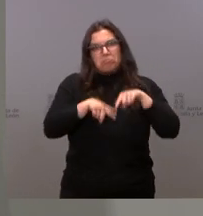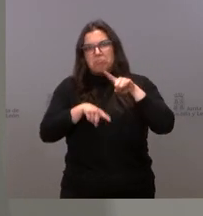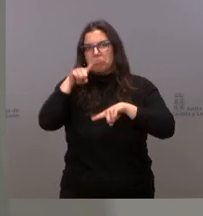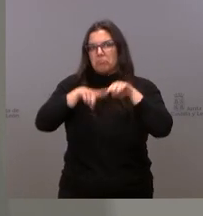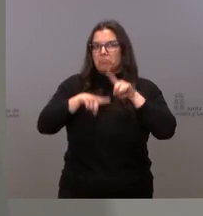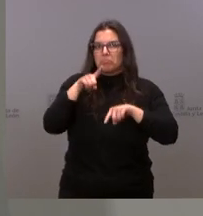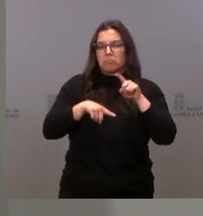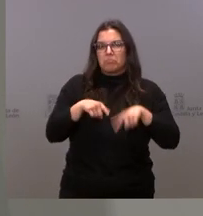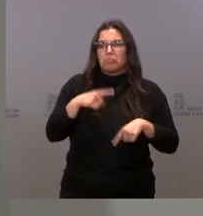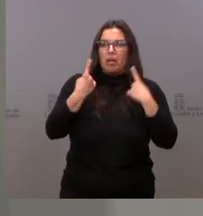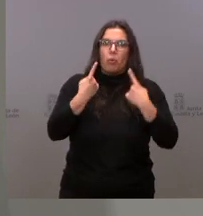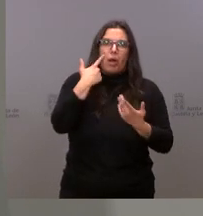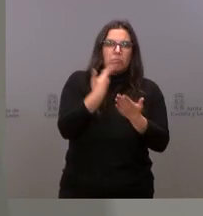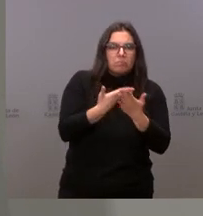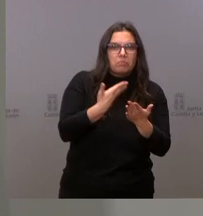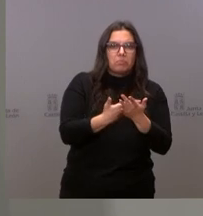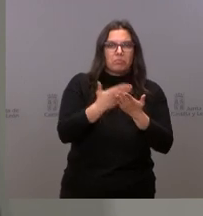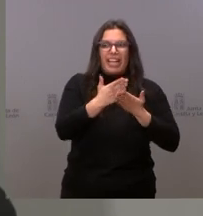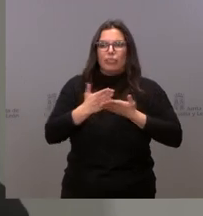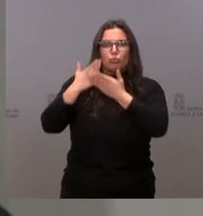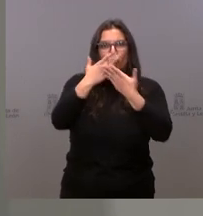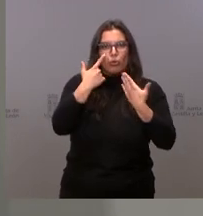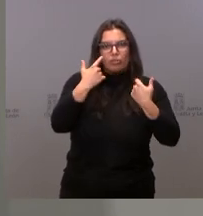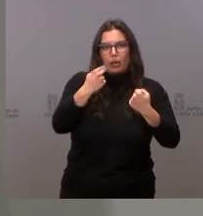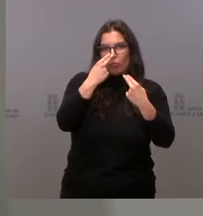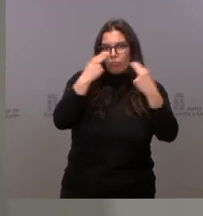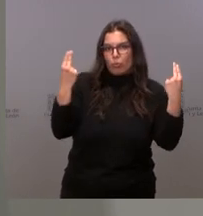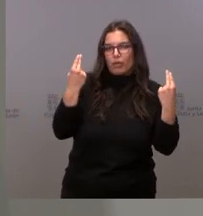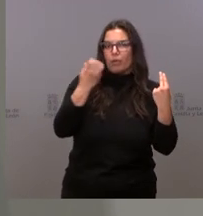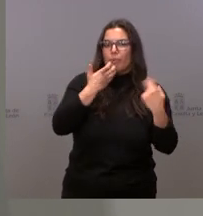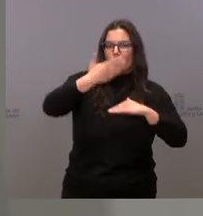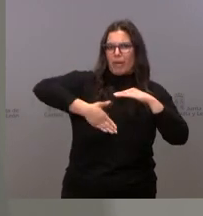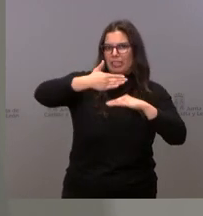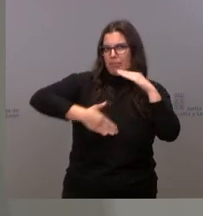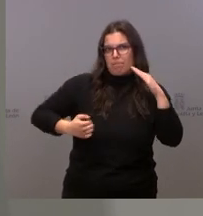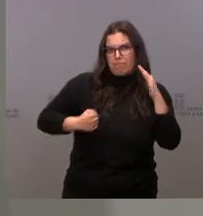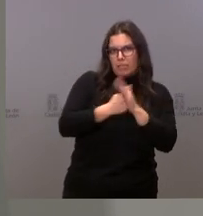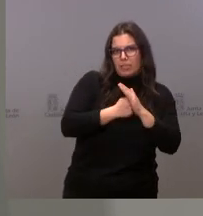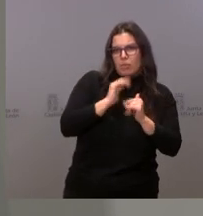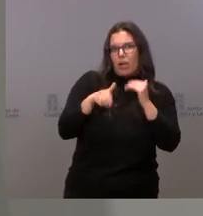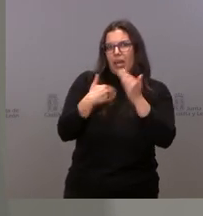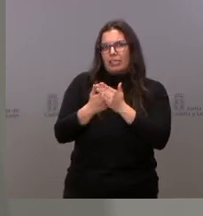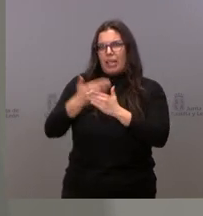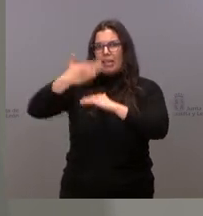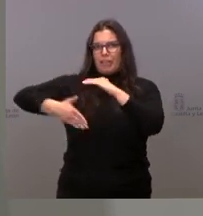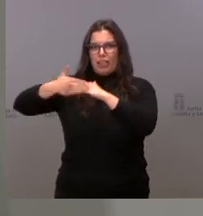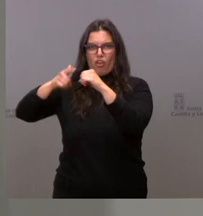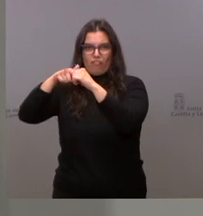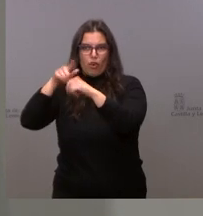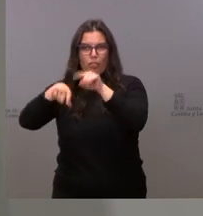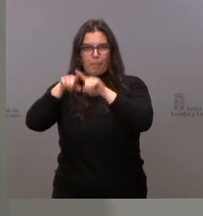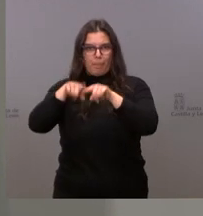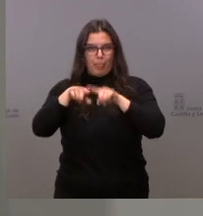medidas y evidenciadas con los estudios de salud pública, desde las restricciones máximas hasta la limitación de aforos. Y lo que tenemos que hacer es